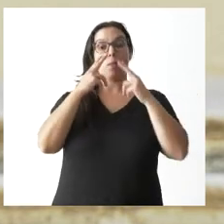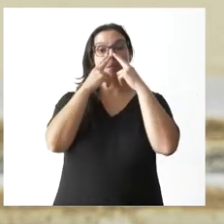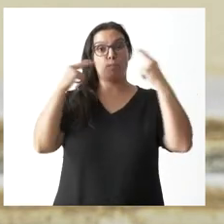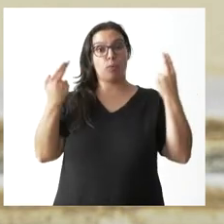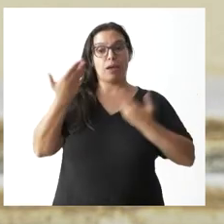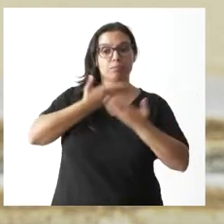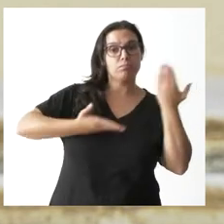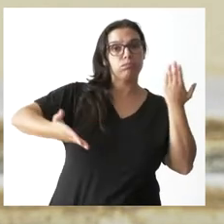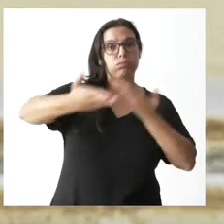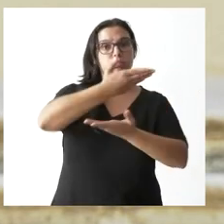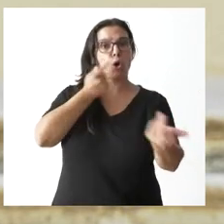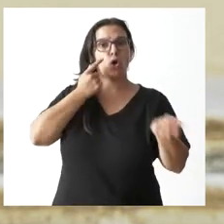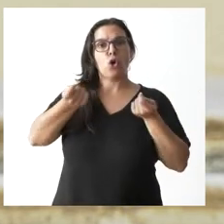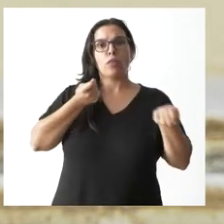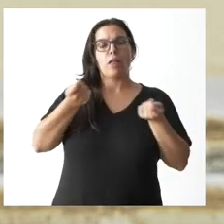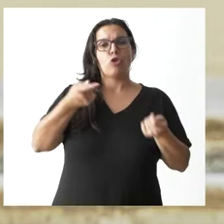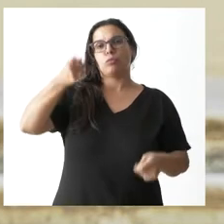administración pública sola,